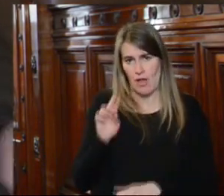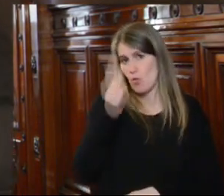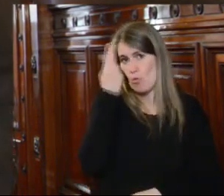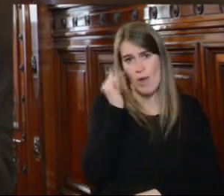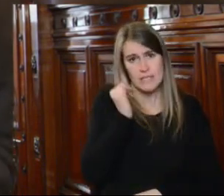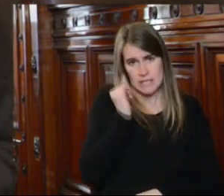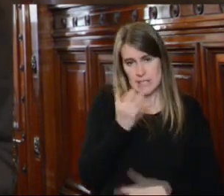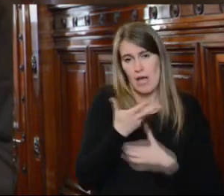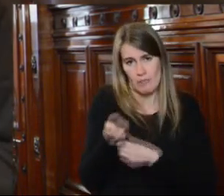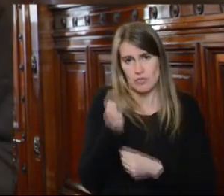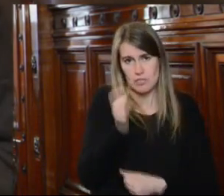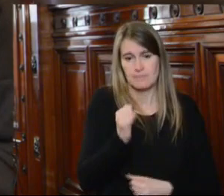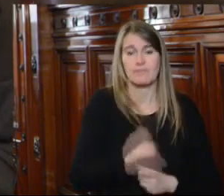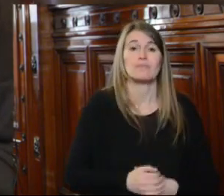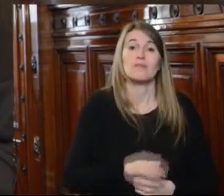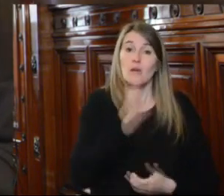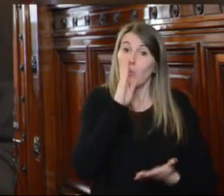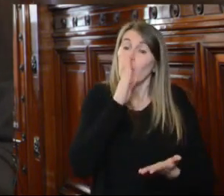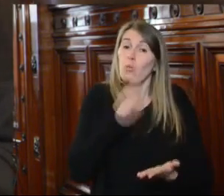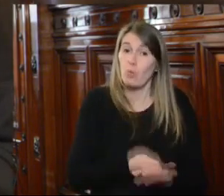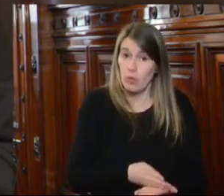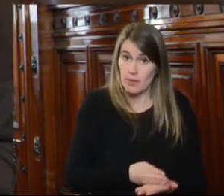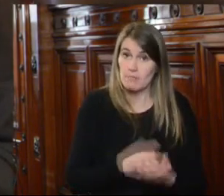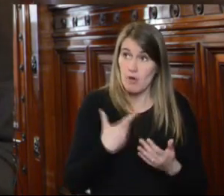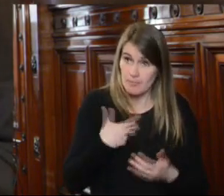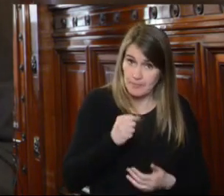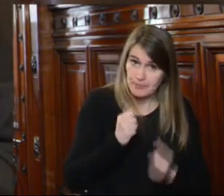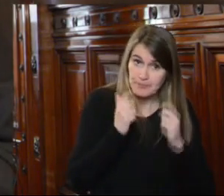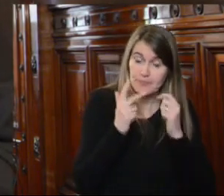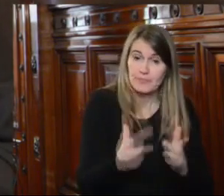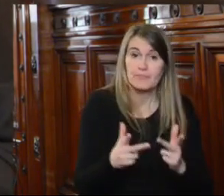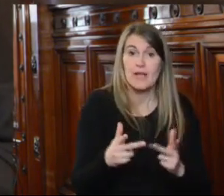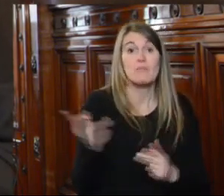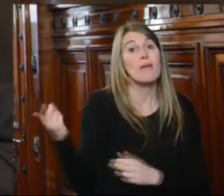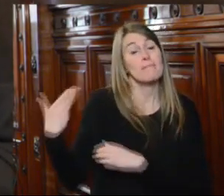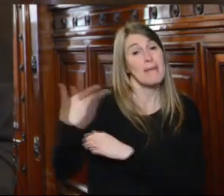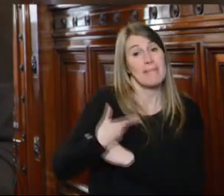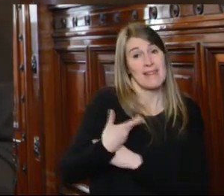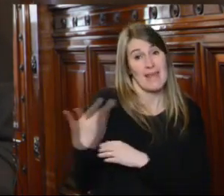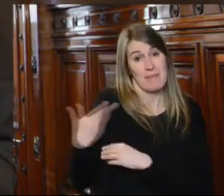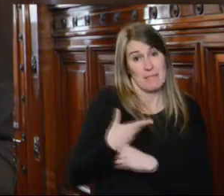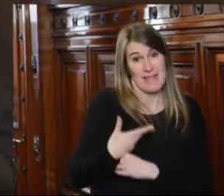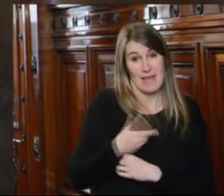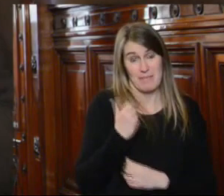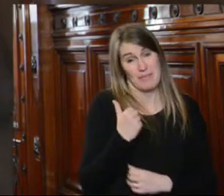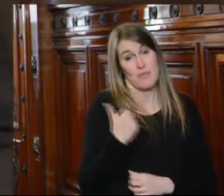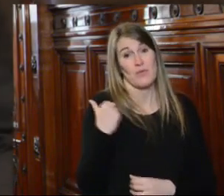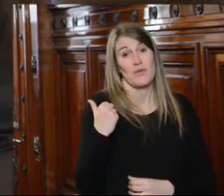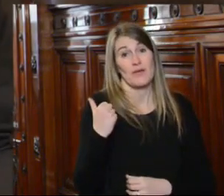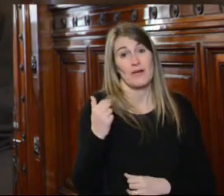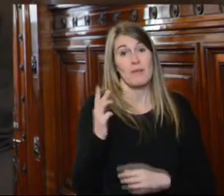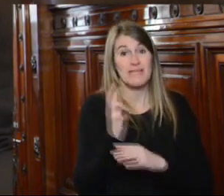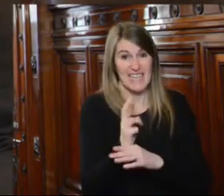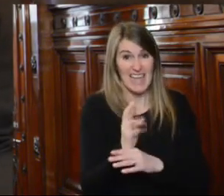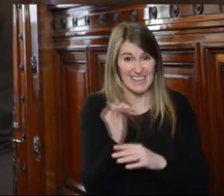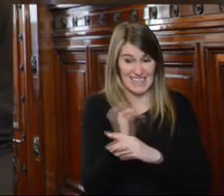y por último tomando una de las solicitudes o peticiones del señor integrante de la